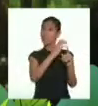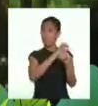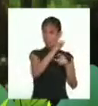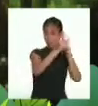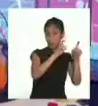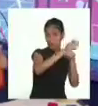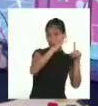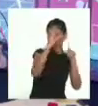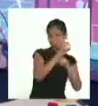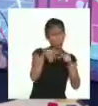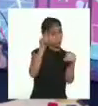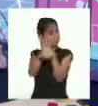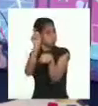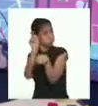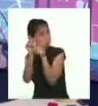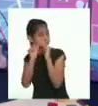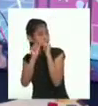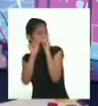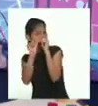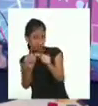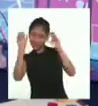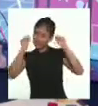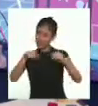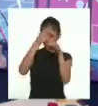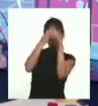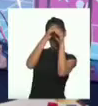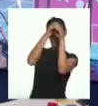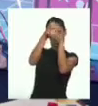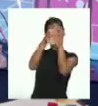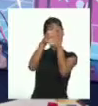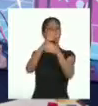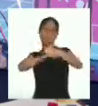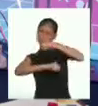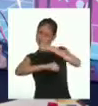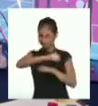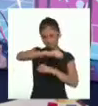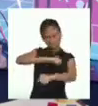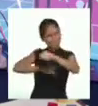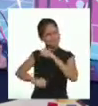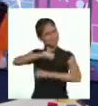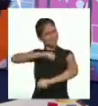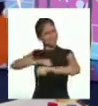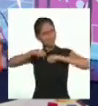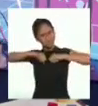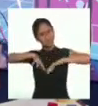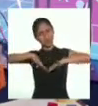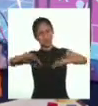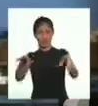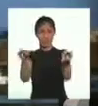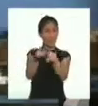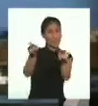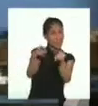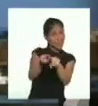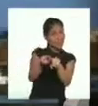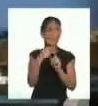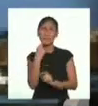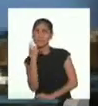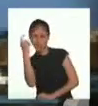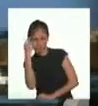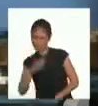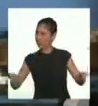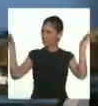la cultura. ¡Exacto! Y se trata de un conocimiento que ha pasado de generación en generación. También